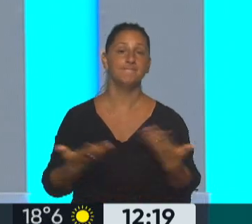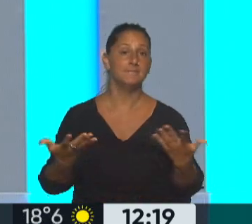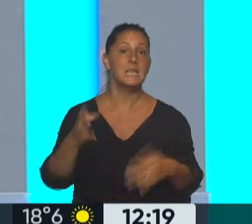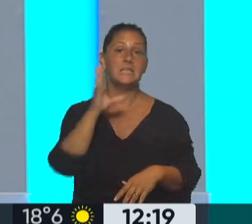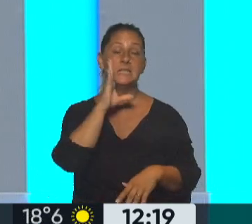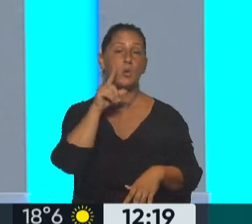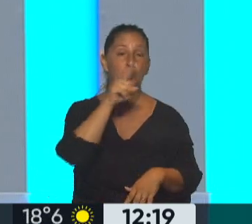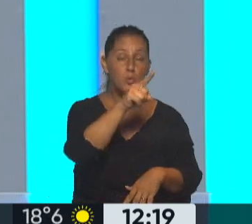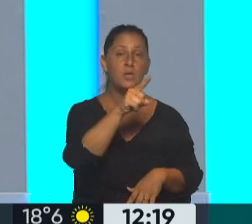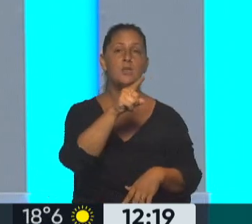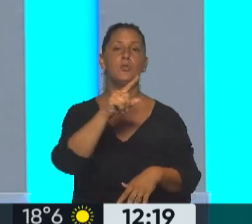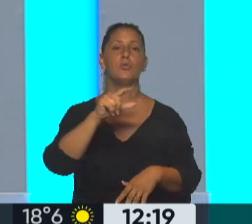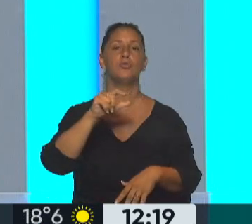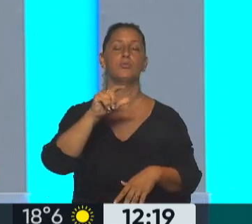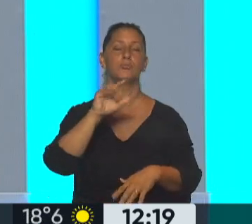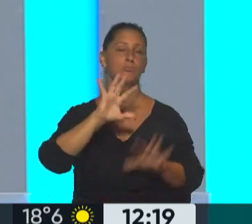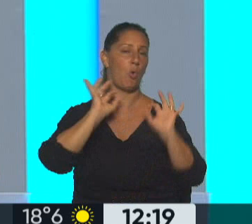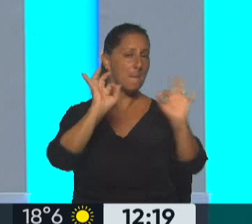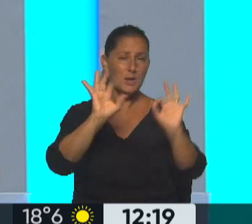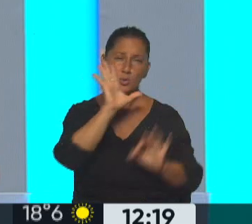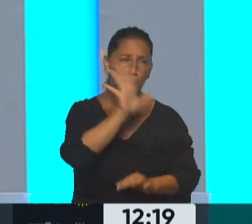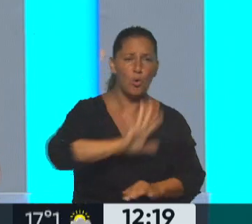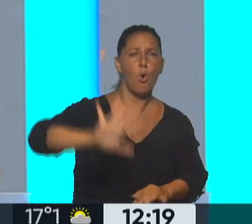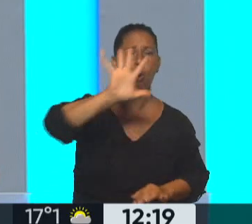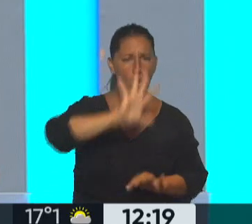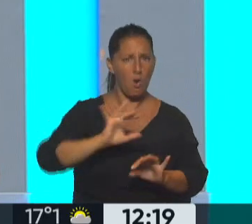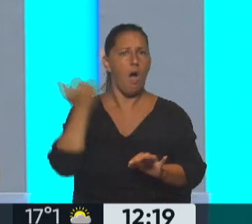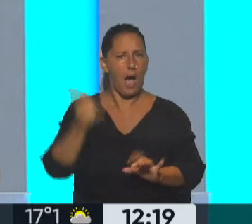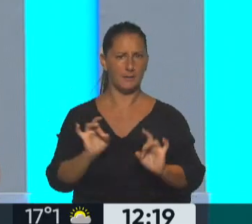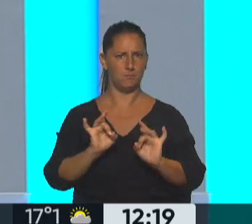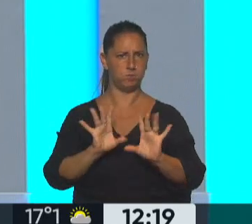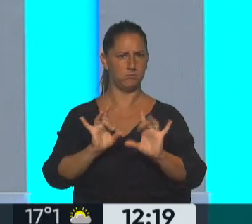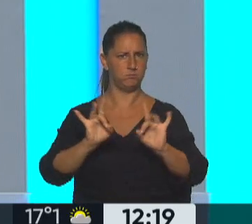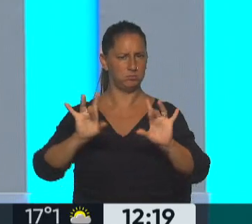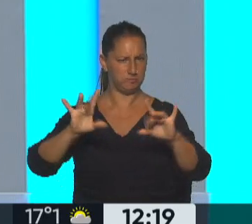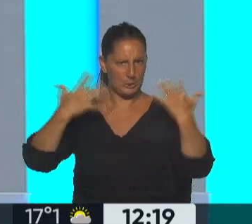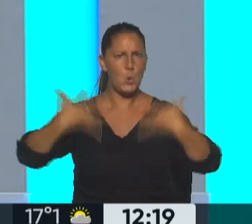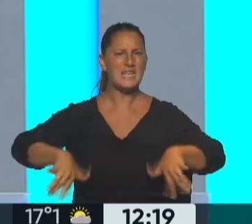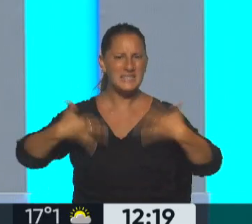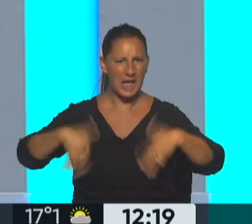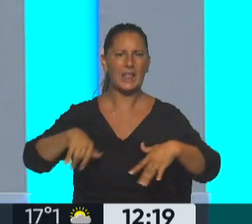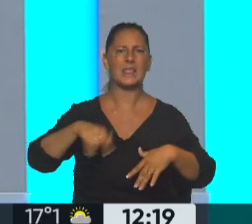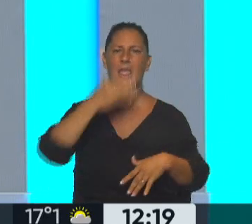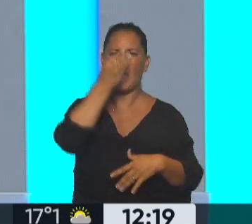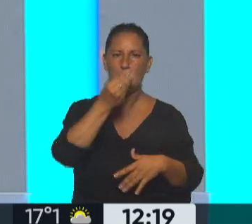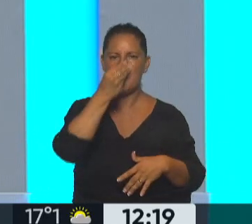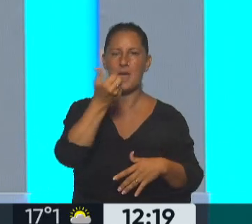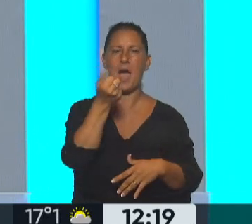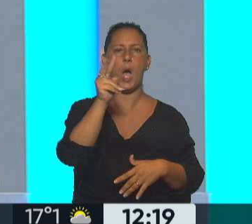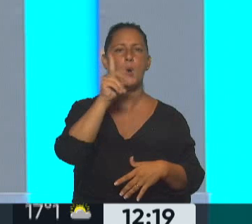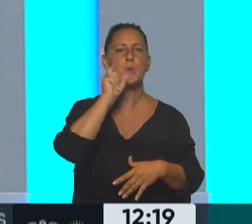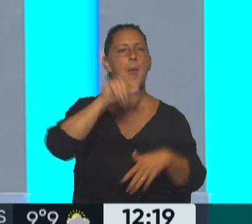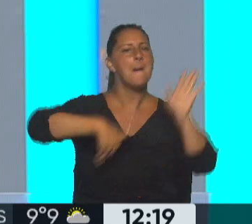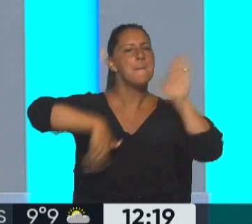Unidos, en toda Norteamérica, hay un brote muy extendido y muy grande de gripe aviar, especialmente en aves